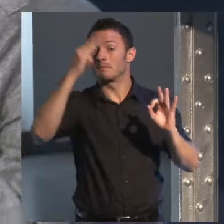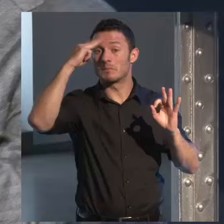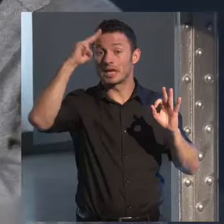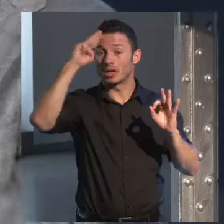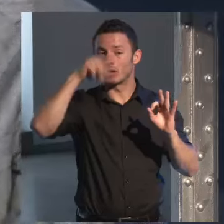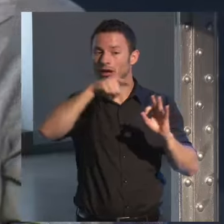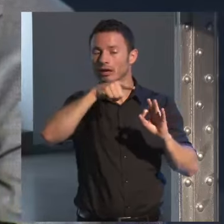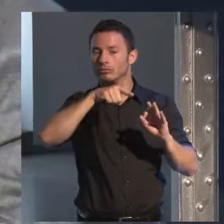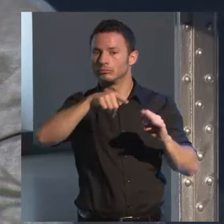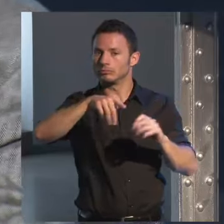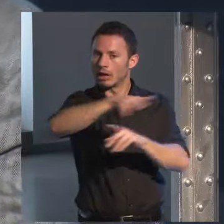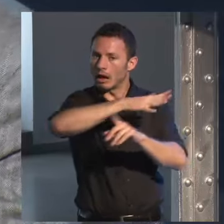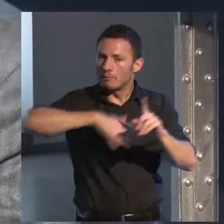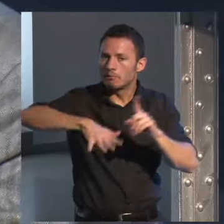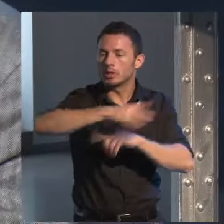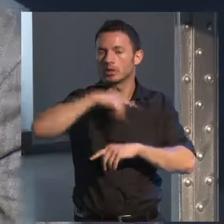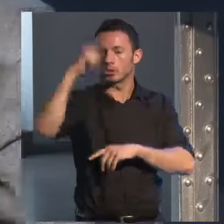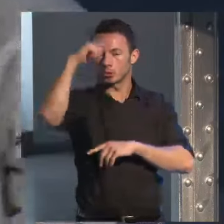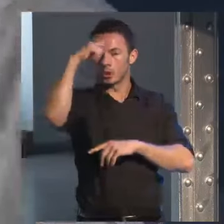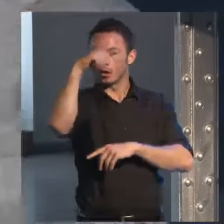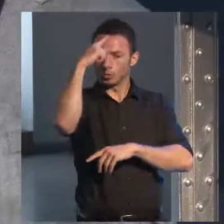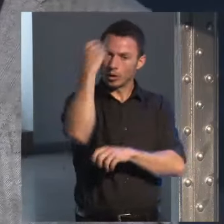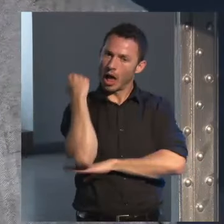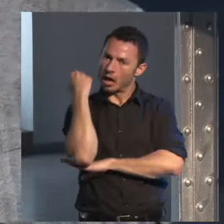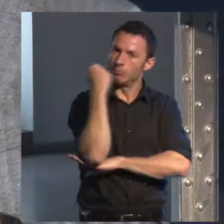hay todo un ambiente cultural hay un apoyo a la cultura